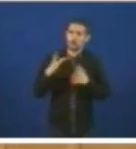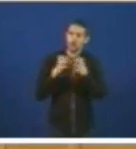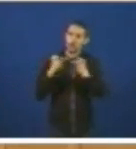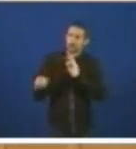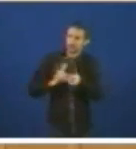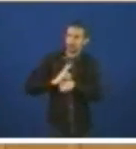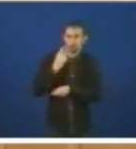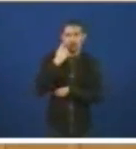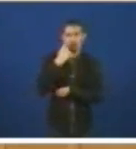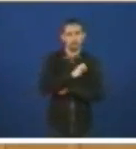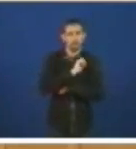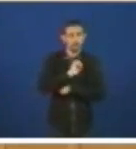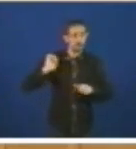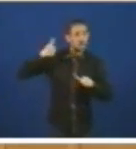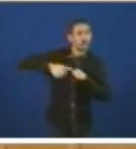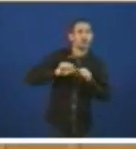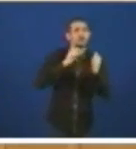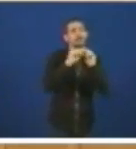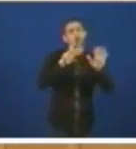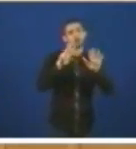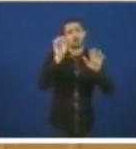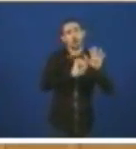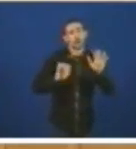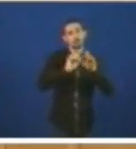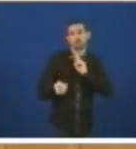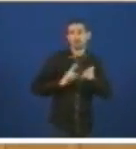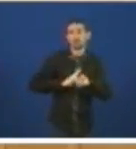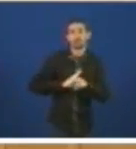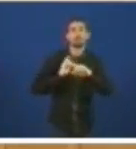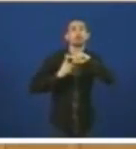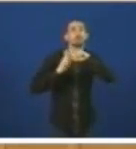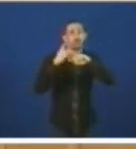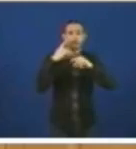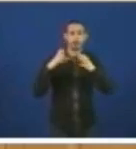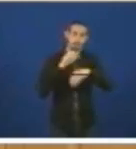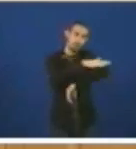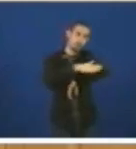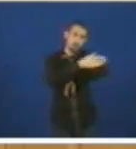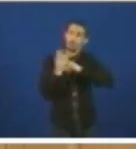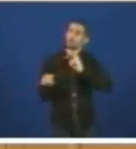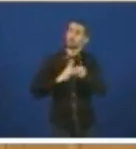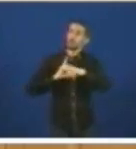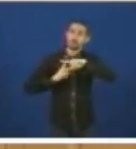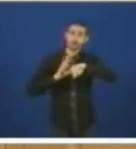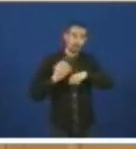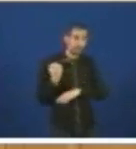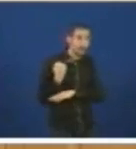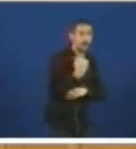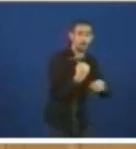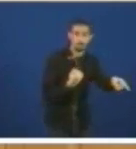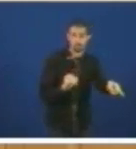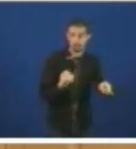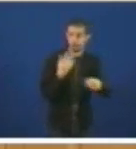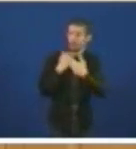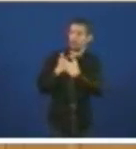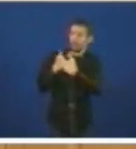porque levámos 28 anos esperando unha resposta positiva de algún governo de algún governo non vou non vou empregar todo